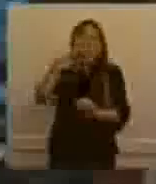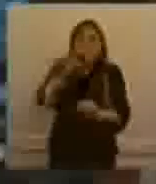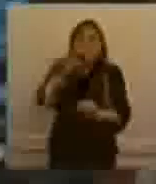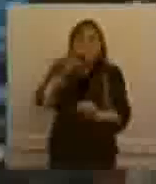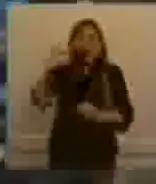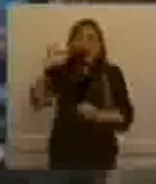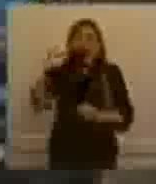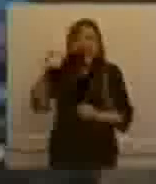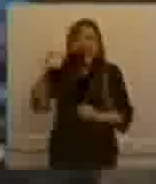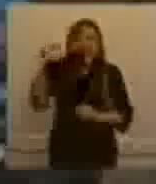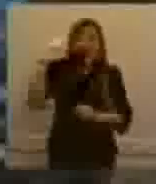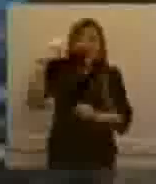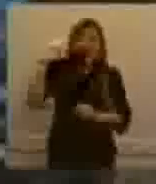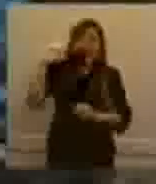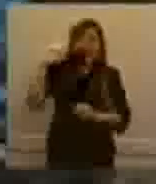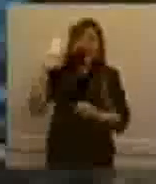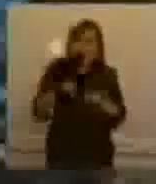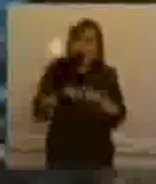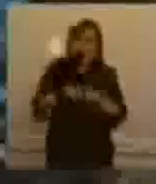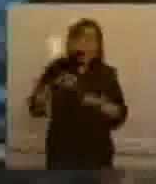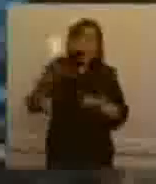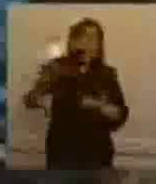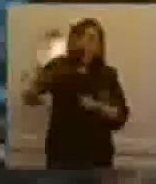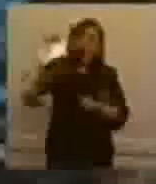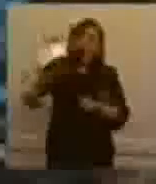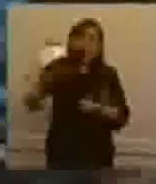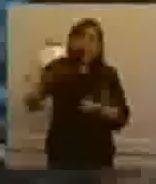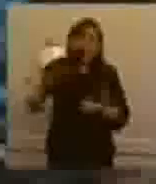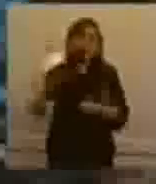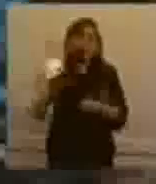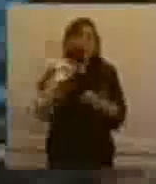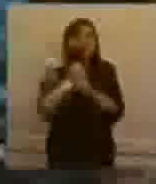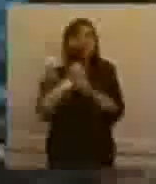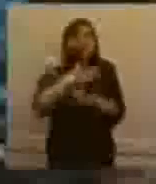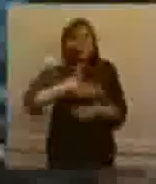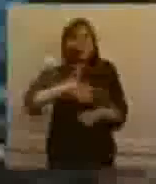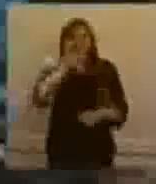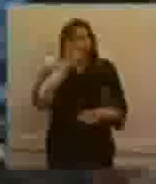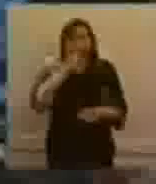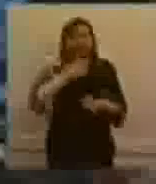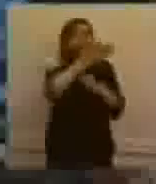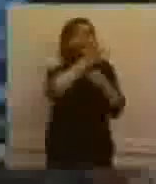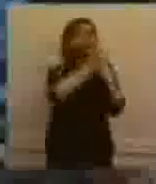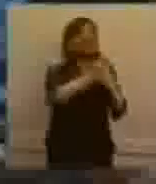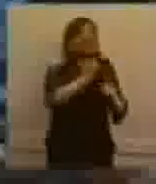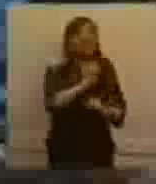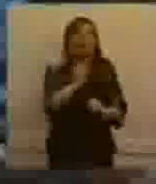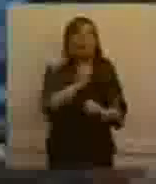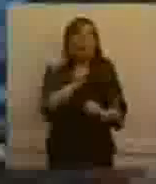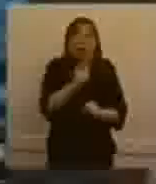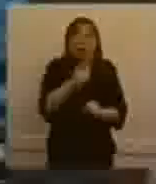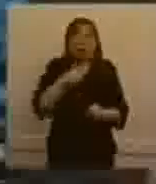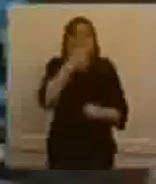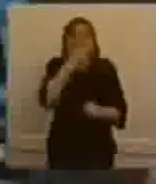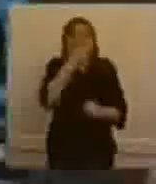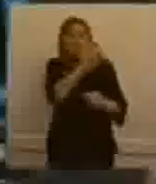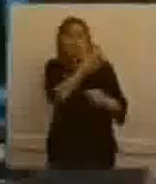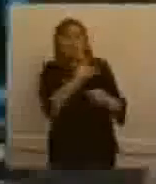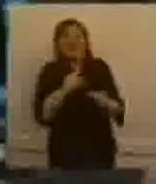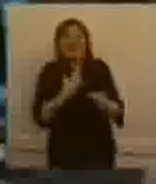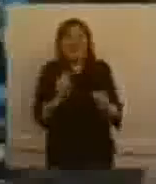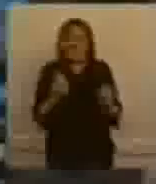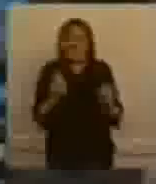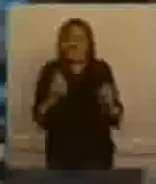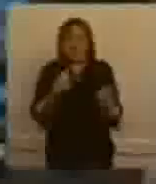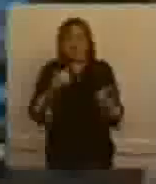más duro que esto, porque inclusive la gente no iba porque tenía miedo a contagiarse, no era porque no hubiera, sabemos que ha nevado,